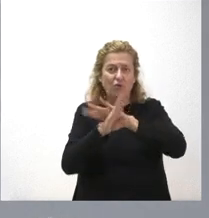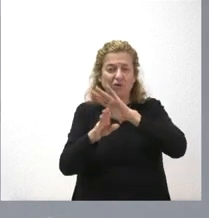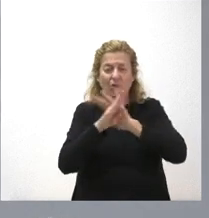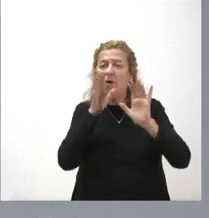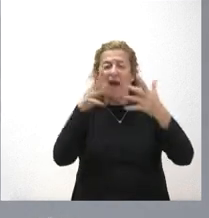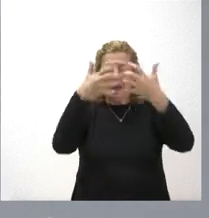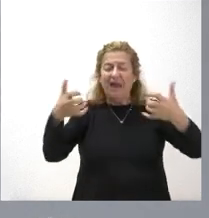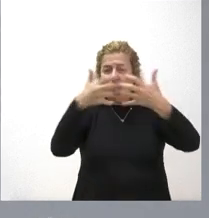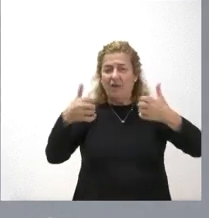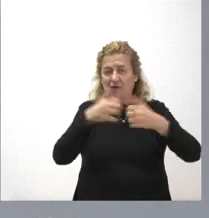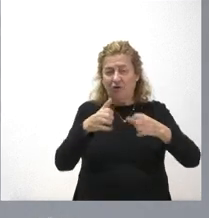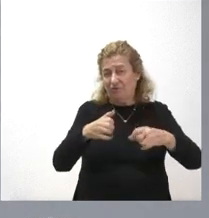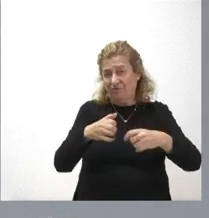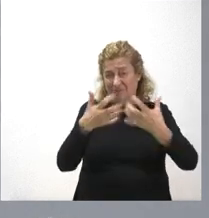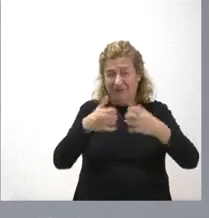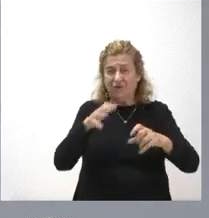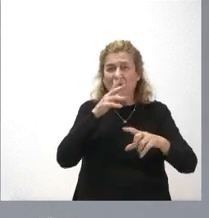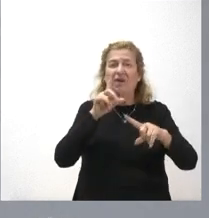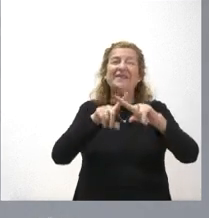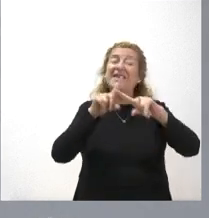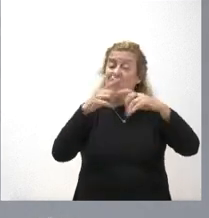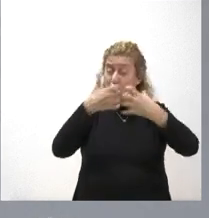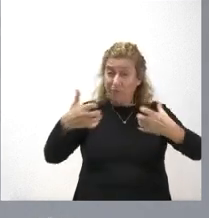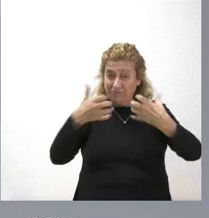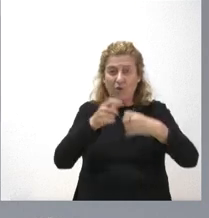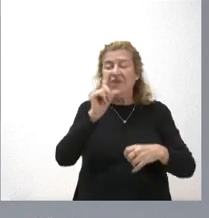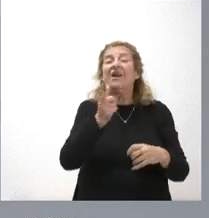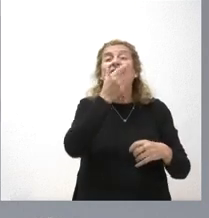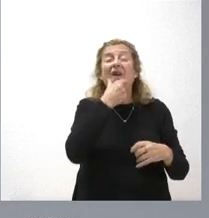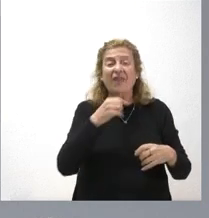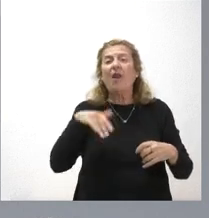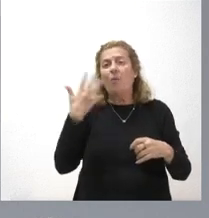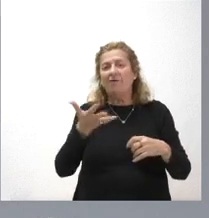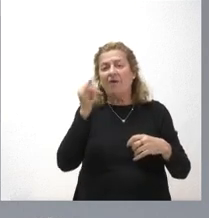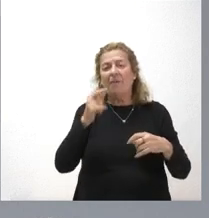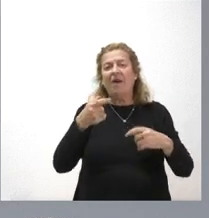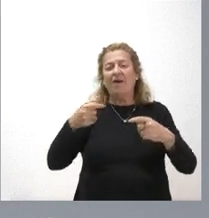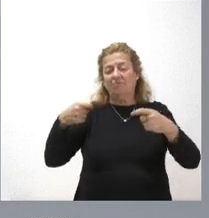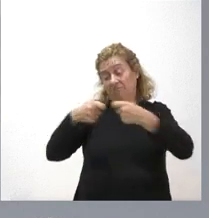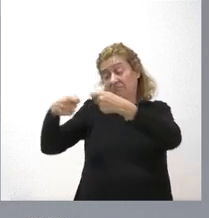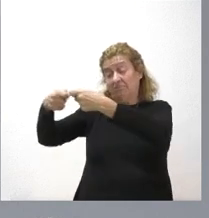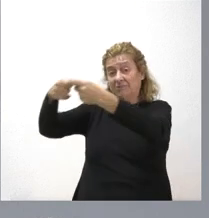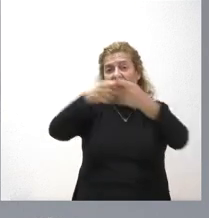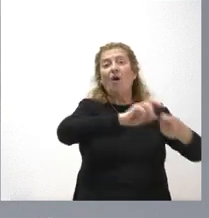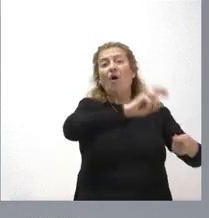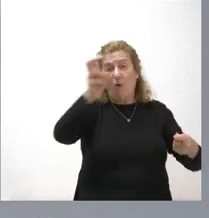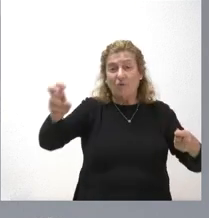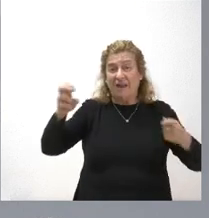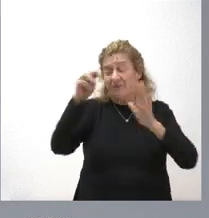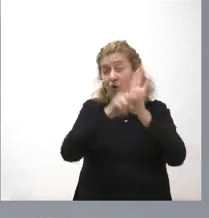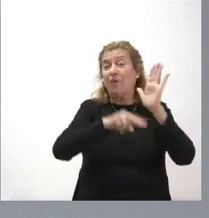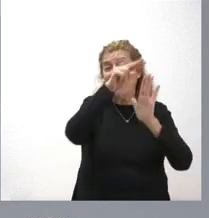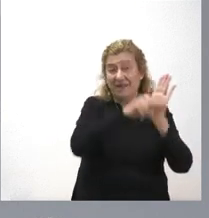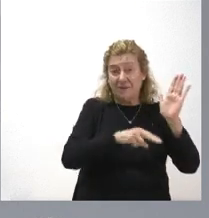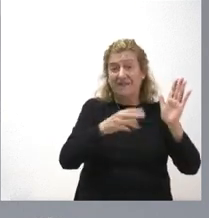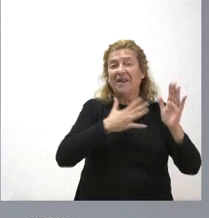como ustedes saben elaborar un texto no es sencillo sobre todo cuando tiene que coordinarse con otra serie de normativa tanto